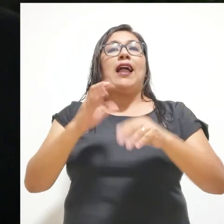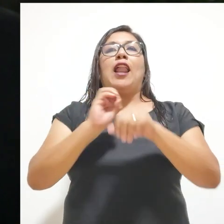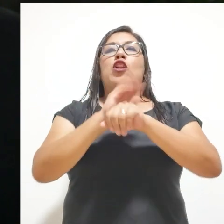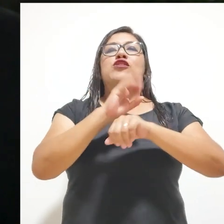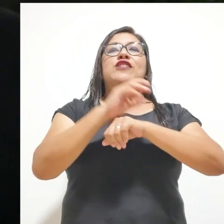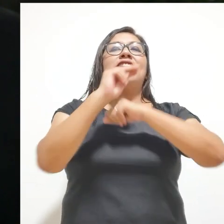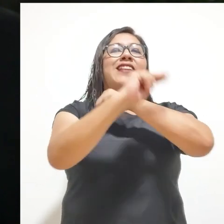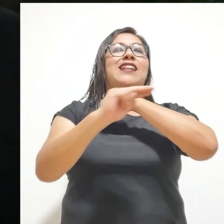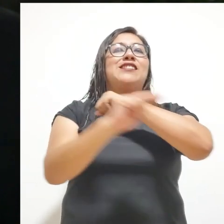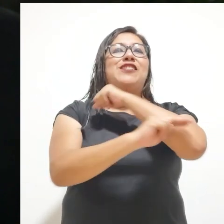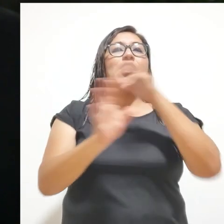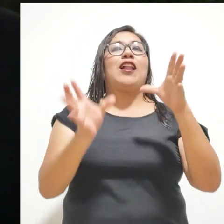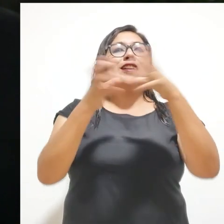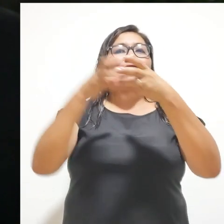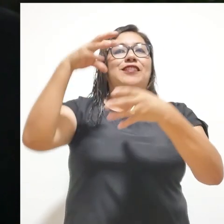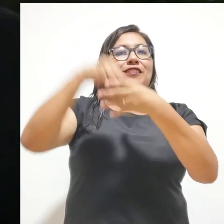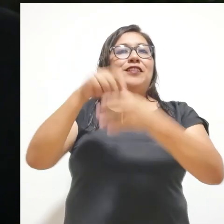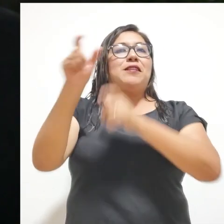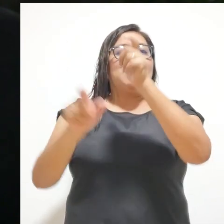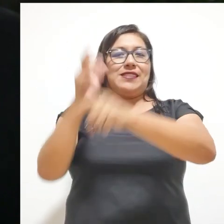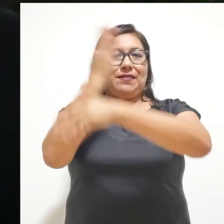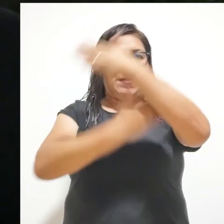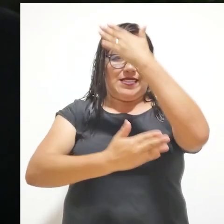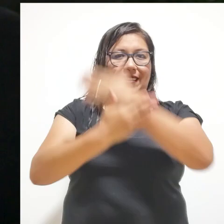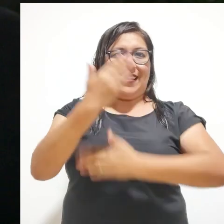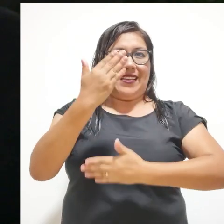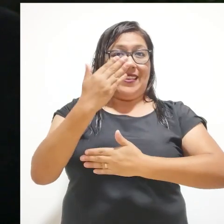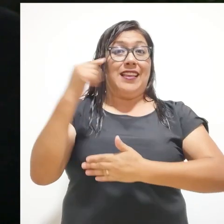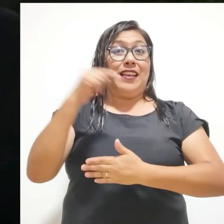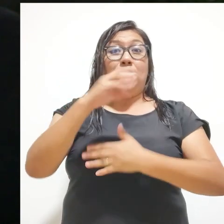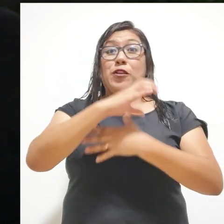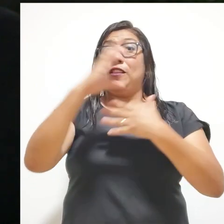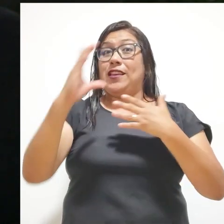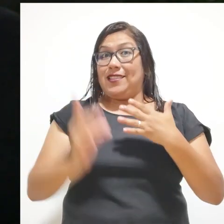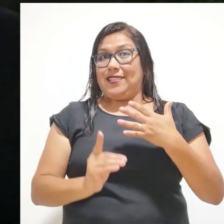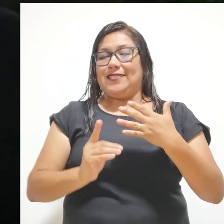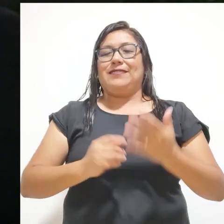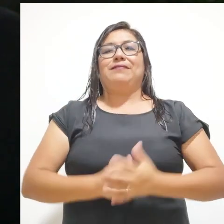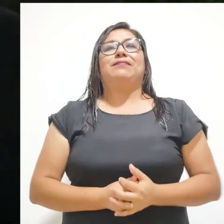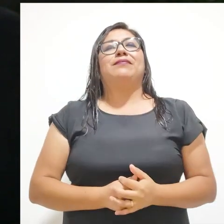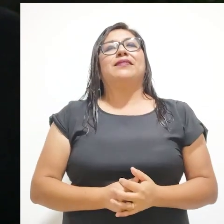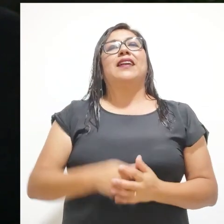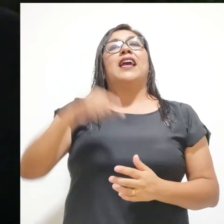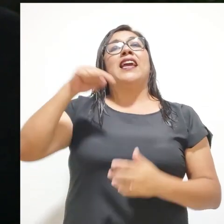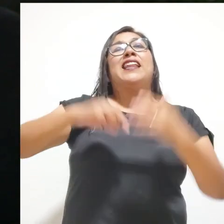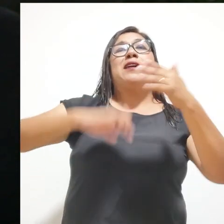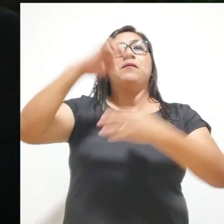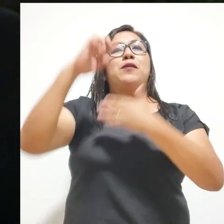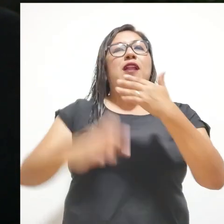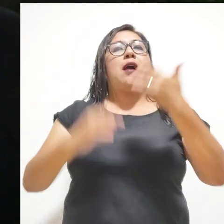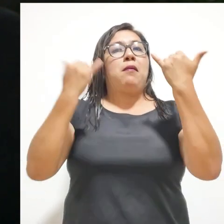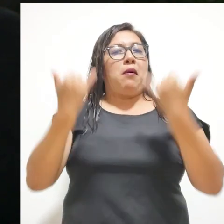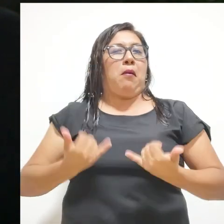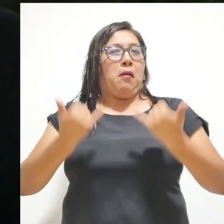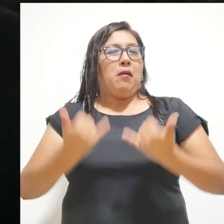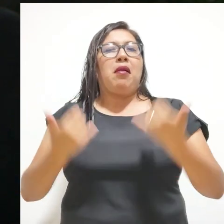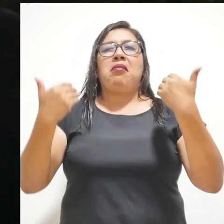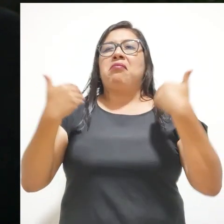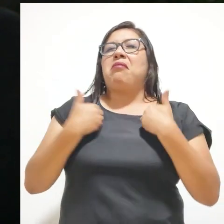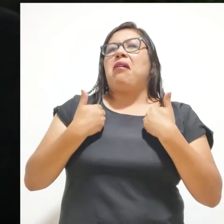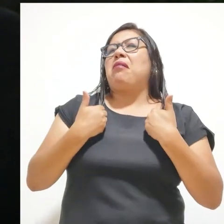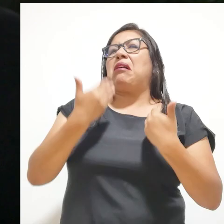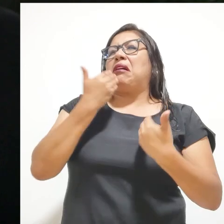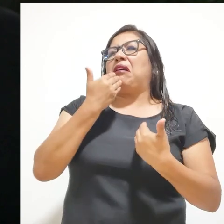al Consejo Nacional para la Integración de la Persona con Discapacidad, CONADIS. En el programa de hoy,